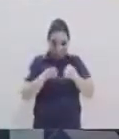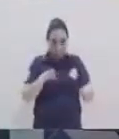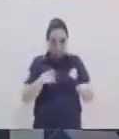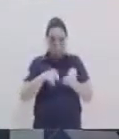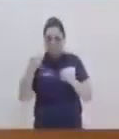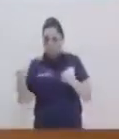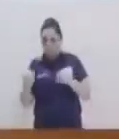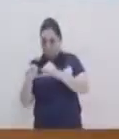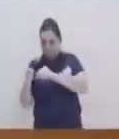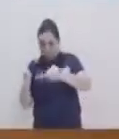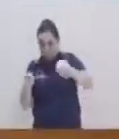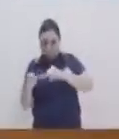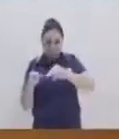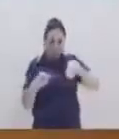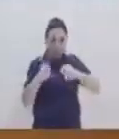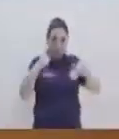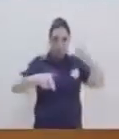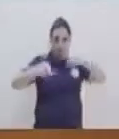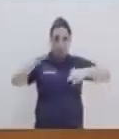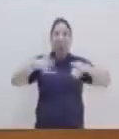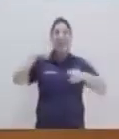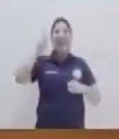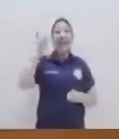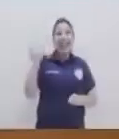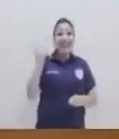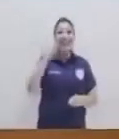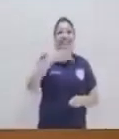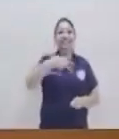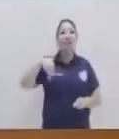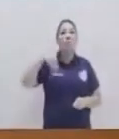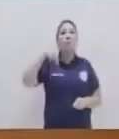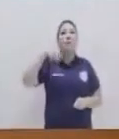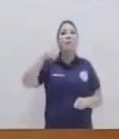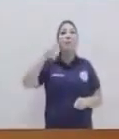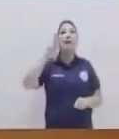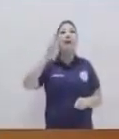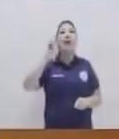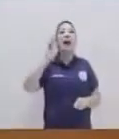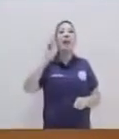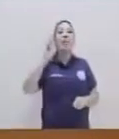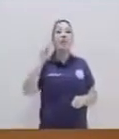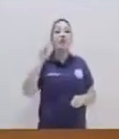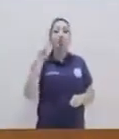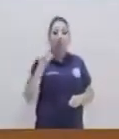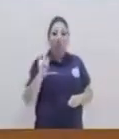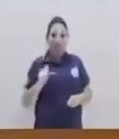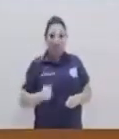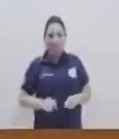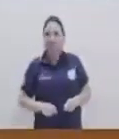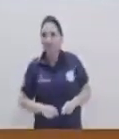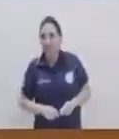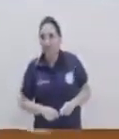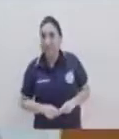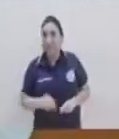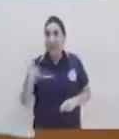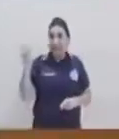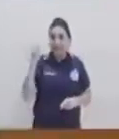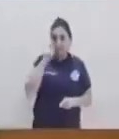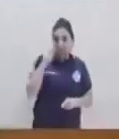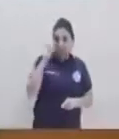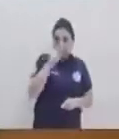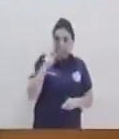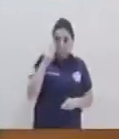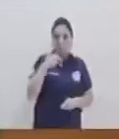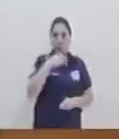se nos forme acá nuestra parábola. Y que siempre tengamos nosotros nuestro foco. Entonces, dijimos que este punto